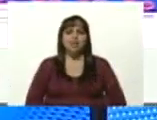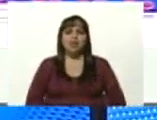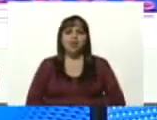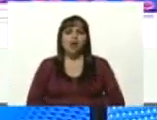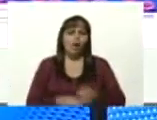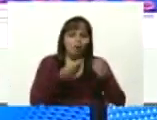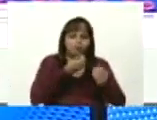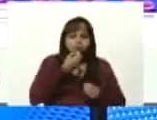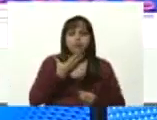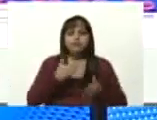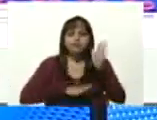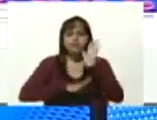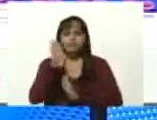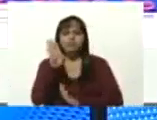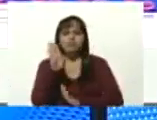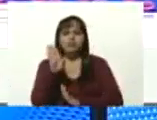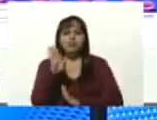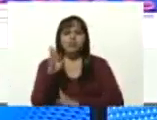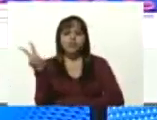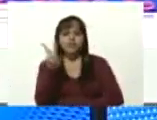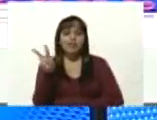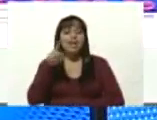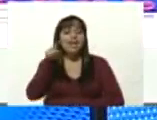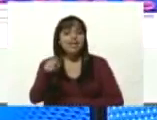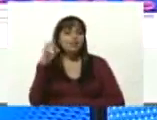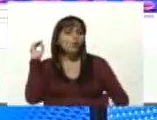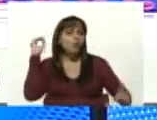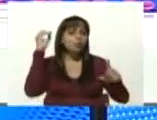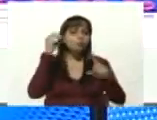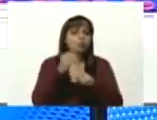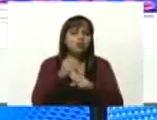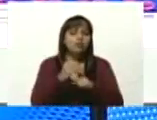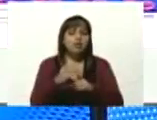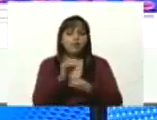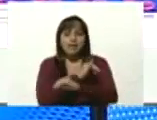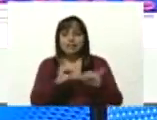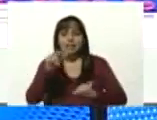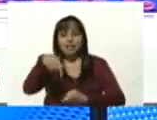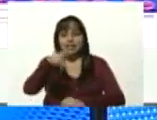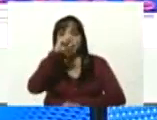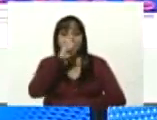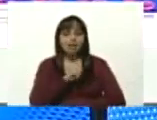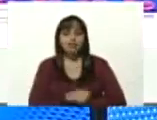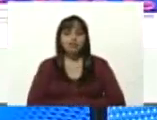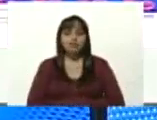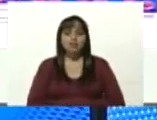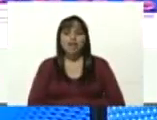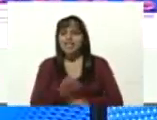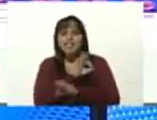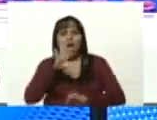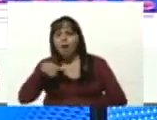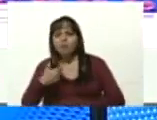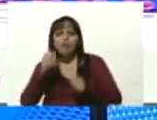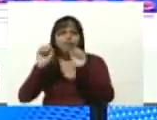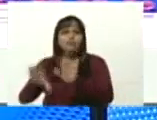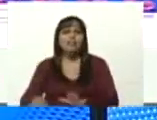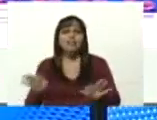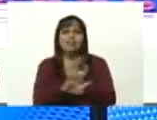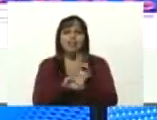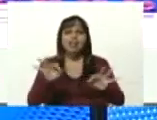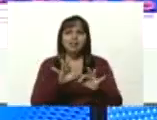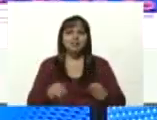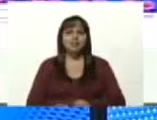y el crecimiento de Venezuela esa es nuestra meta para el cierre de este año nada ni nadie podrá detenernos